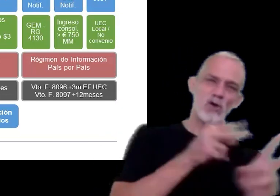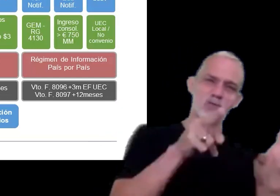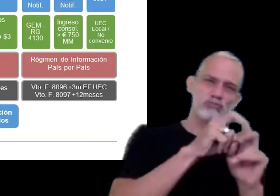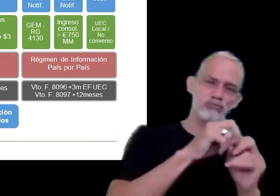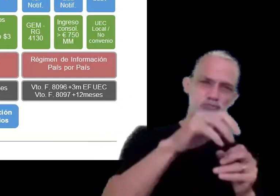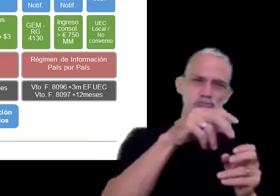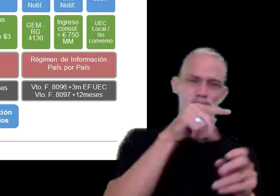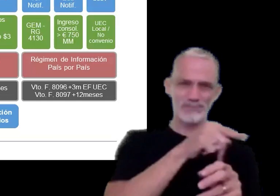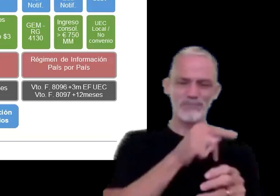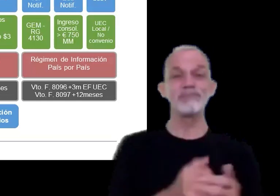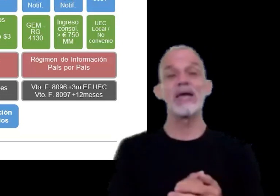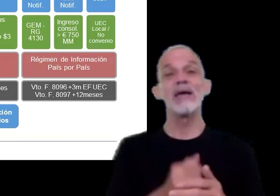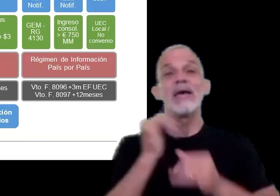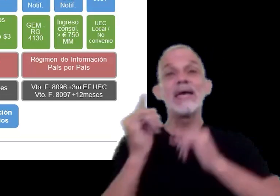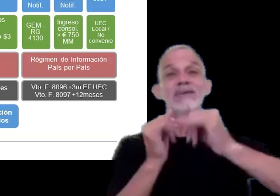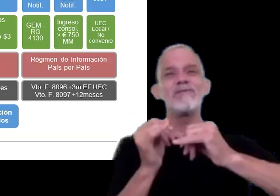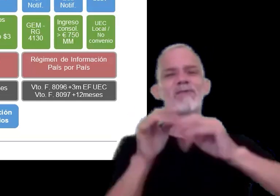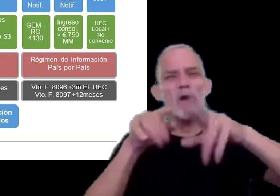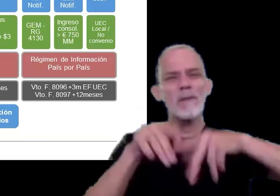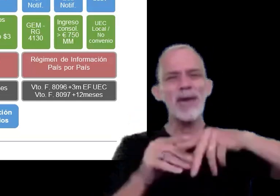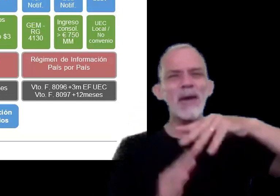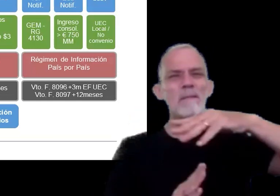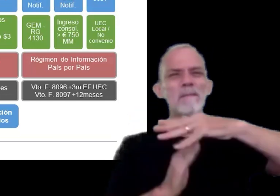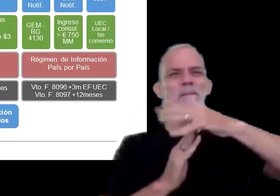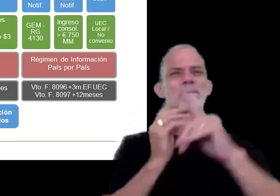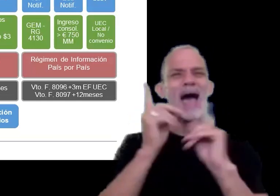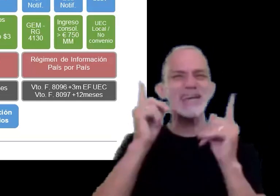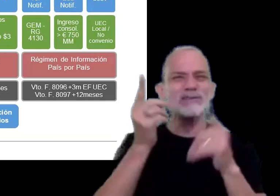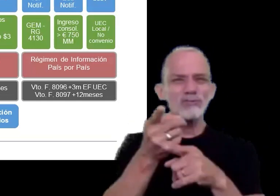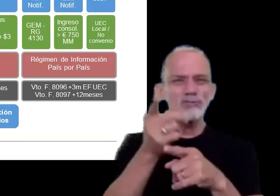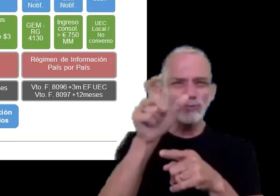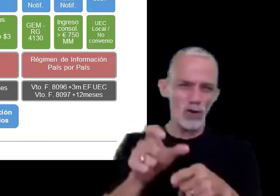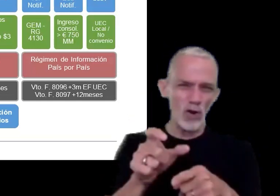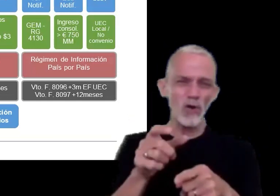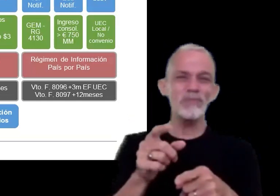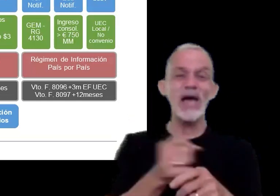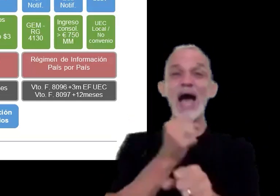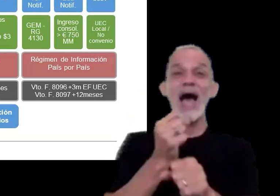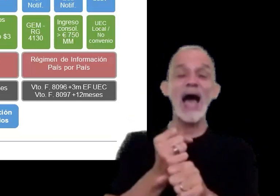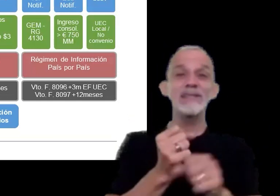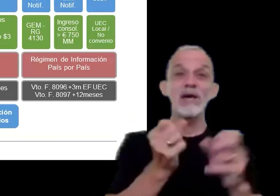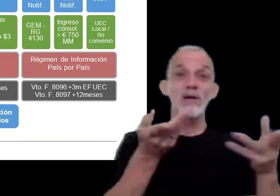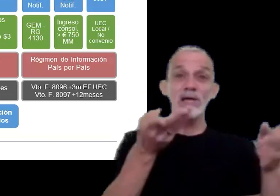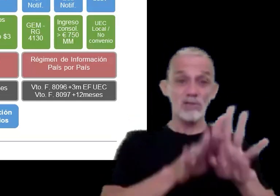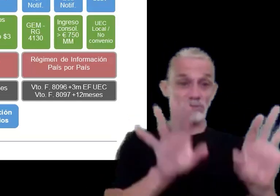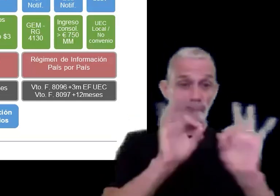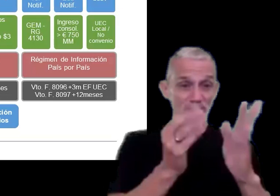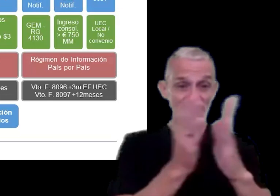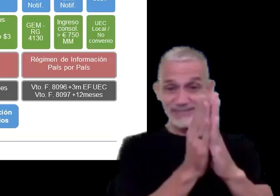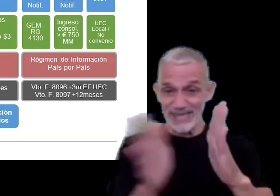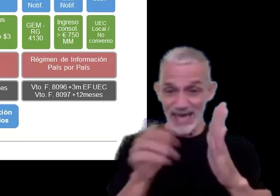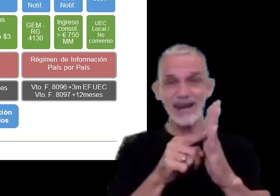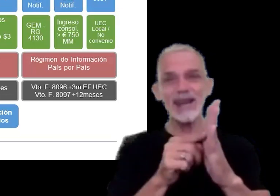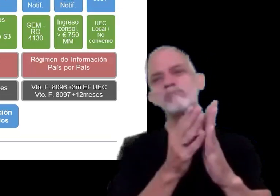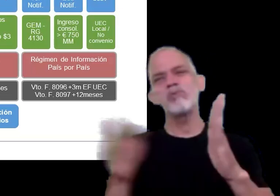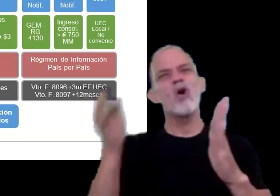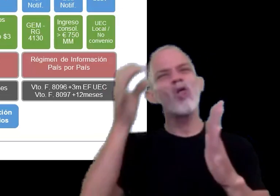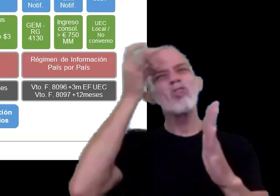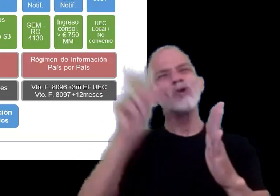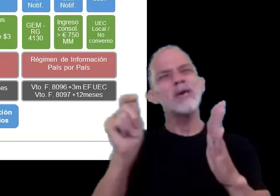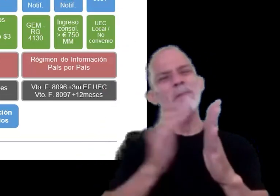el informe maestro se presenta hasta el doceavo mes posterior al cierre ejercicio fiscal es decir